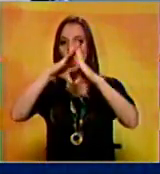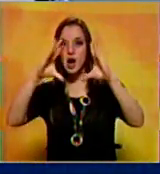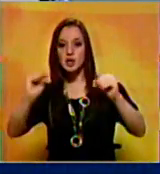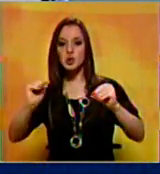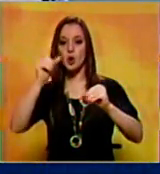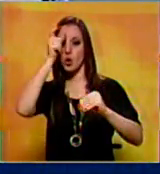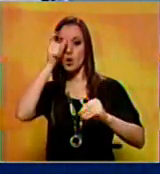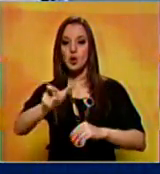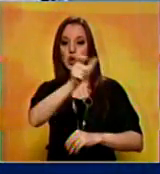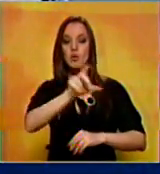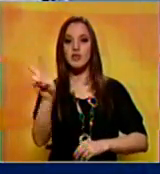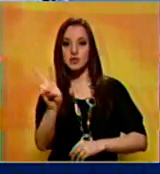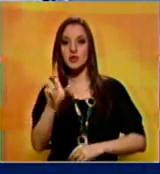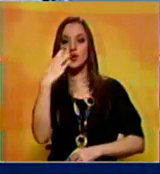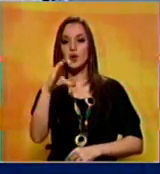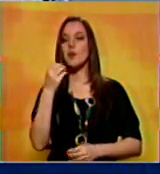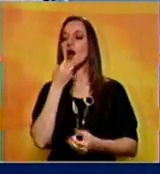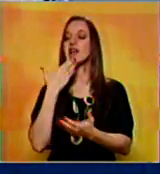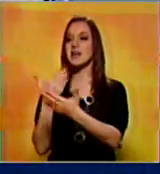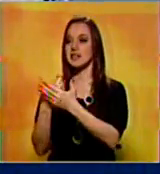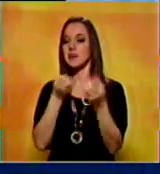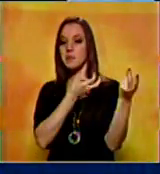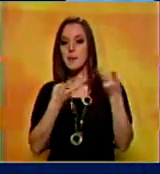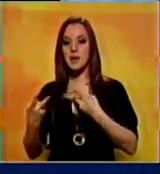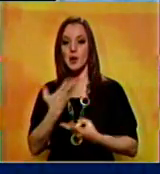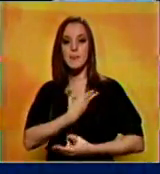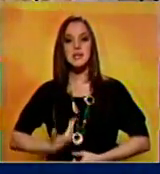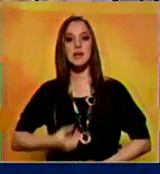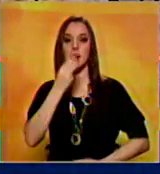y aquí en Colombia muchas gracias y bienvenido presidente Maduro